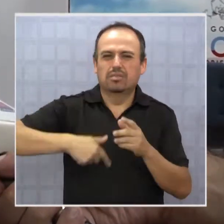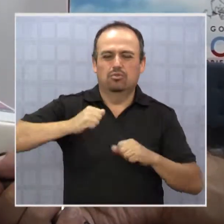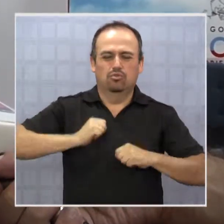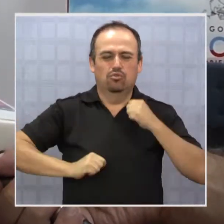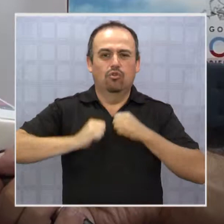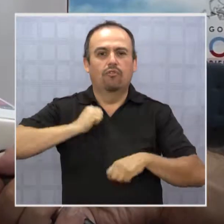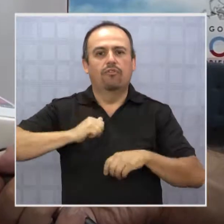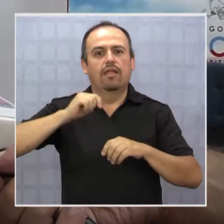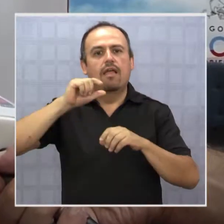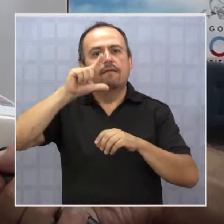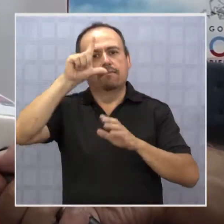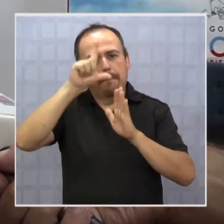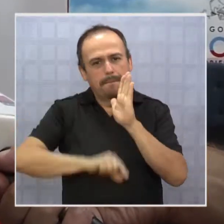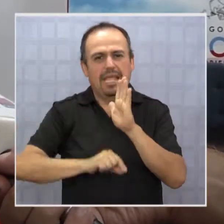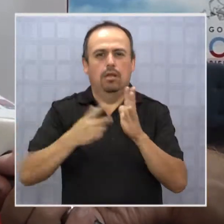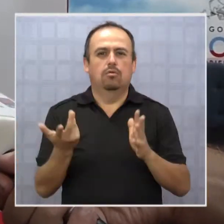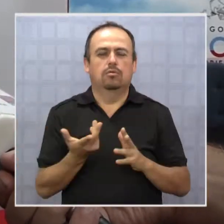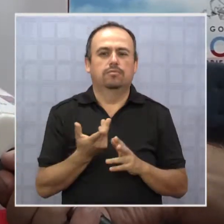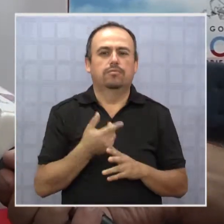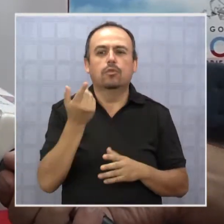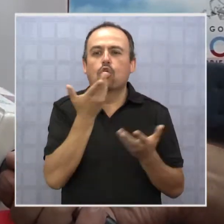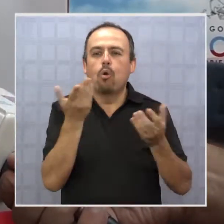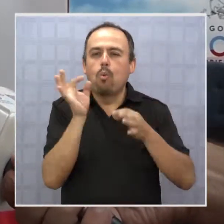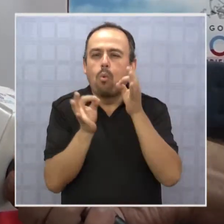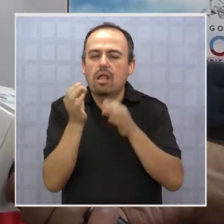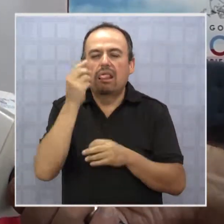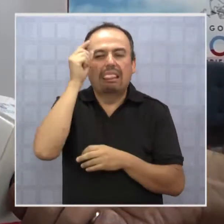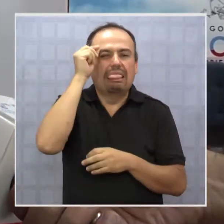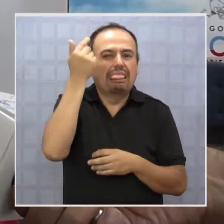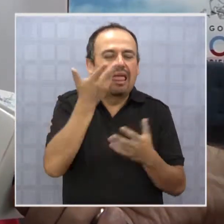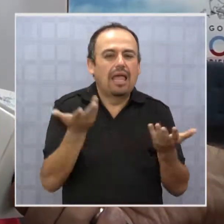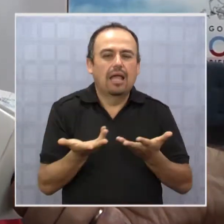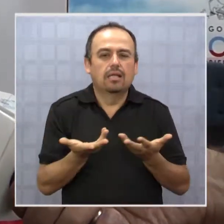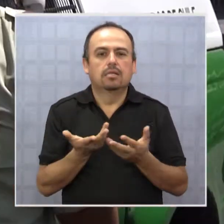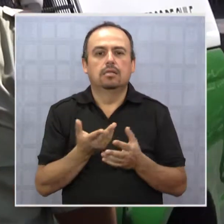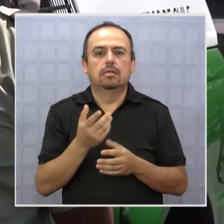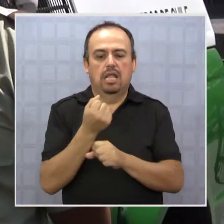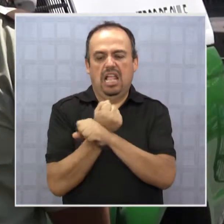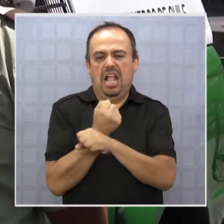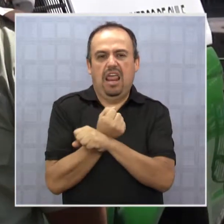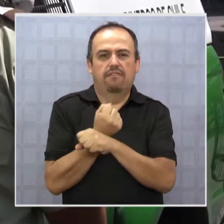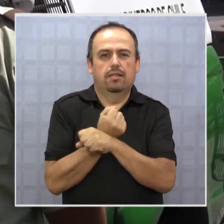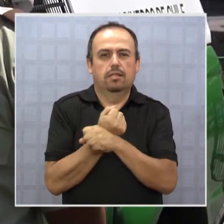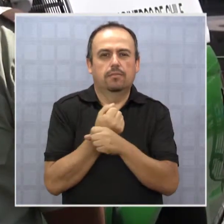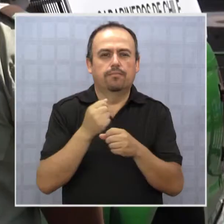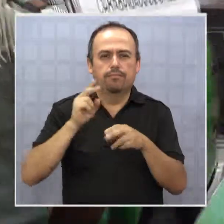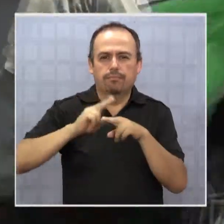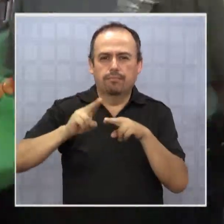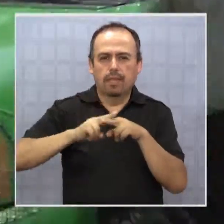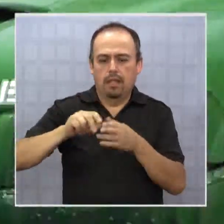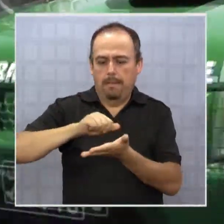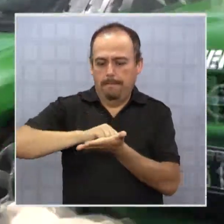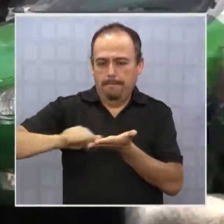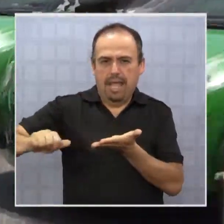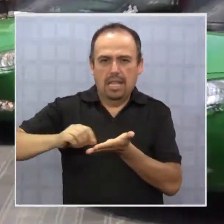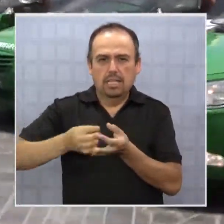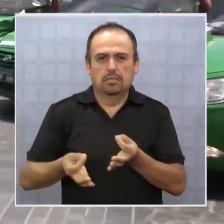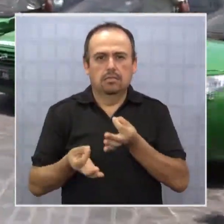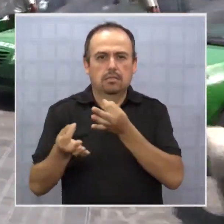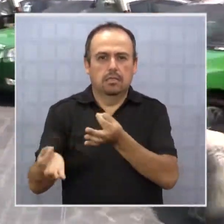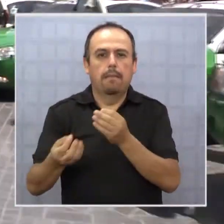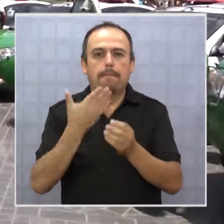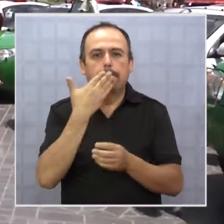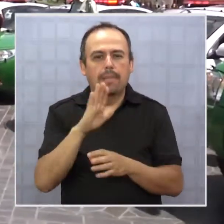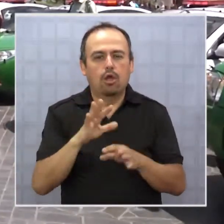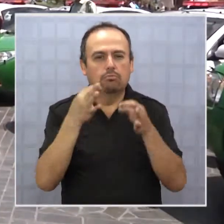Ya algunos jueces nos daban algunas ideas de cómo, por ejemplo, el carabinero tiene que confeccionar el parte para que ello sea